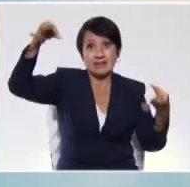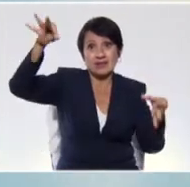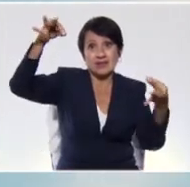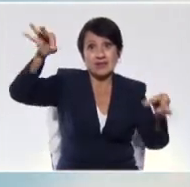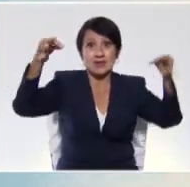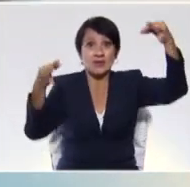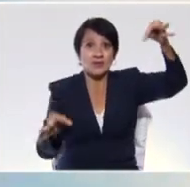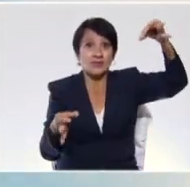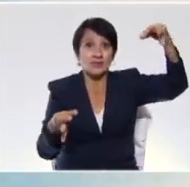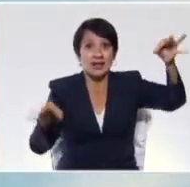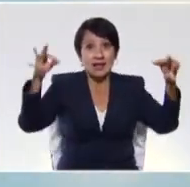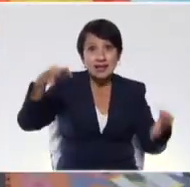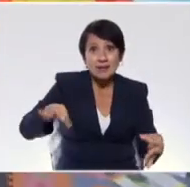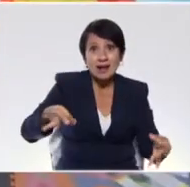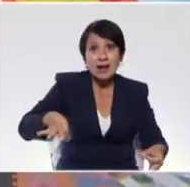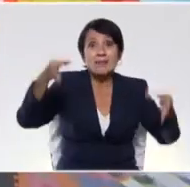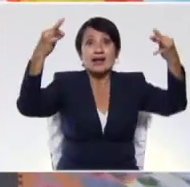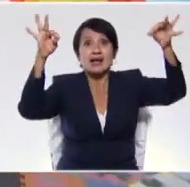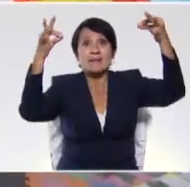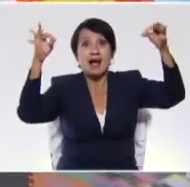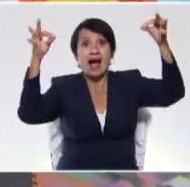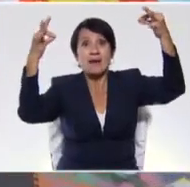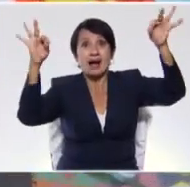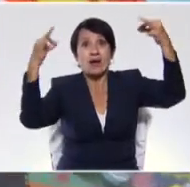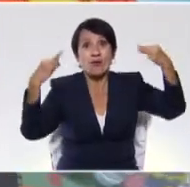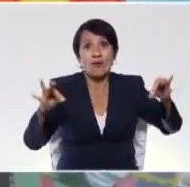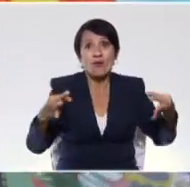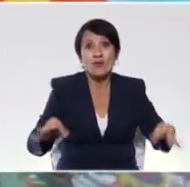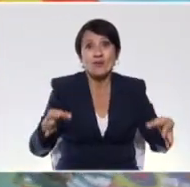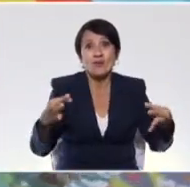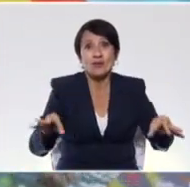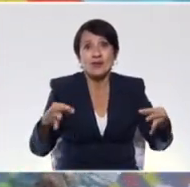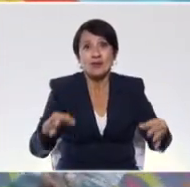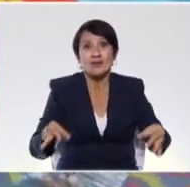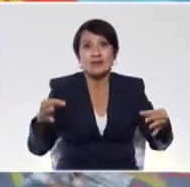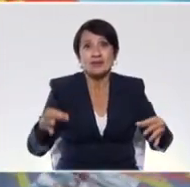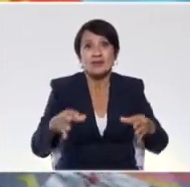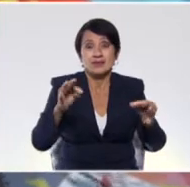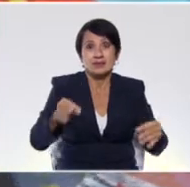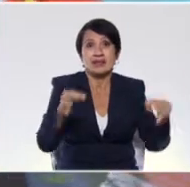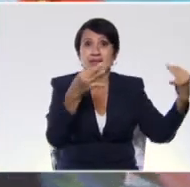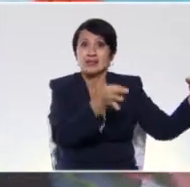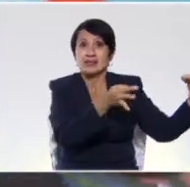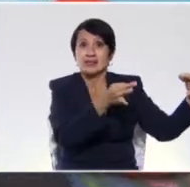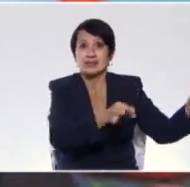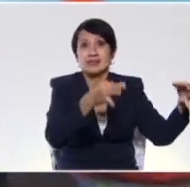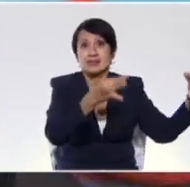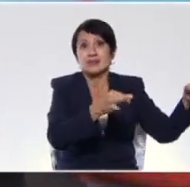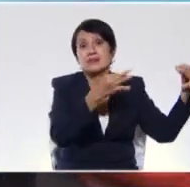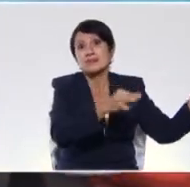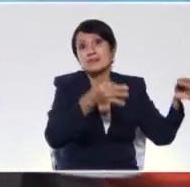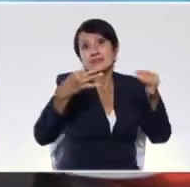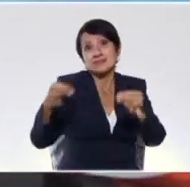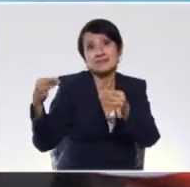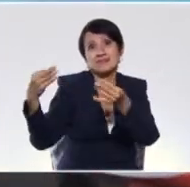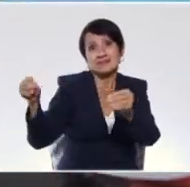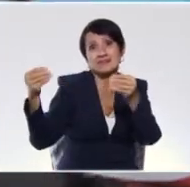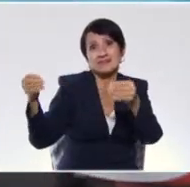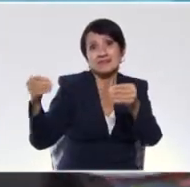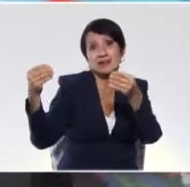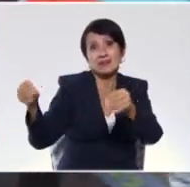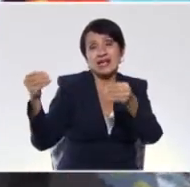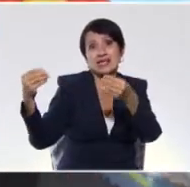abajo. Papel arriba, papel abajo. Papel derecha, papel izquierda. Papel